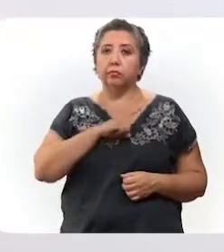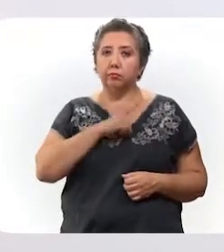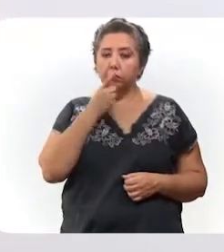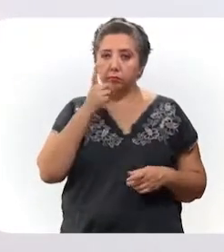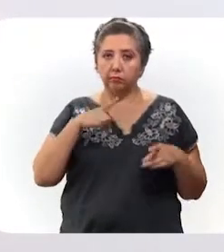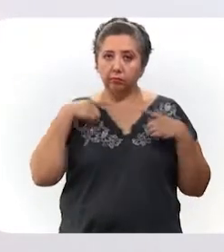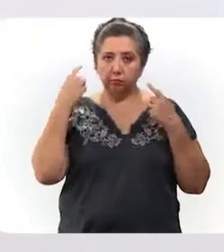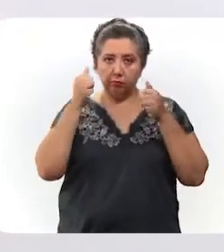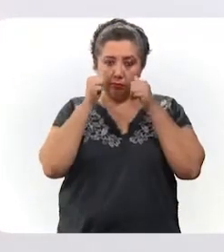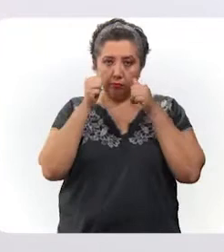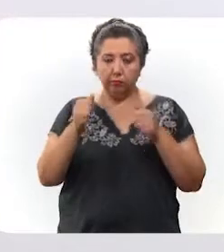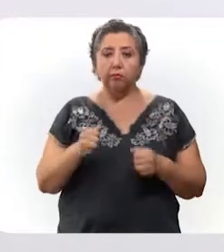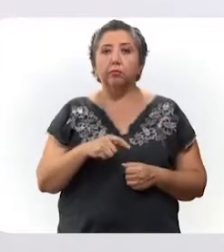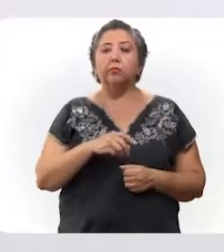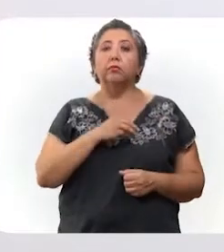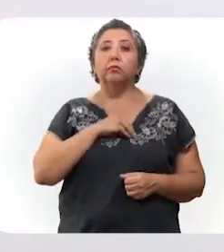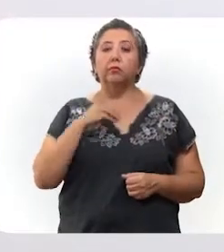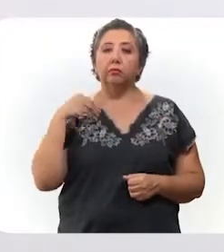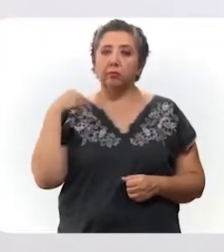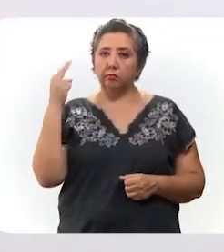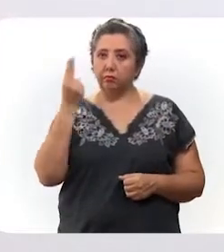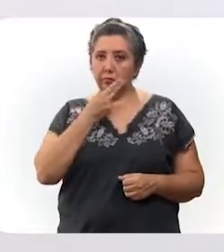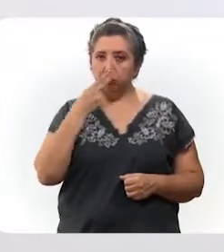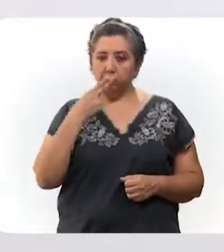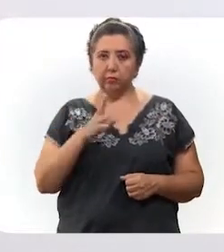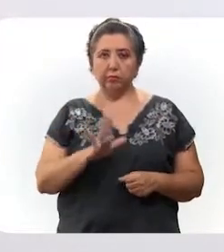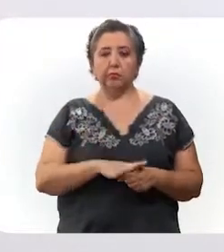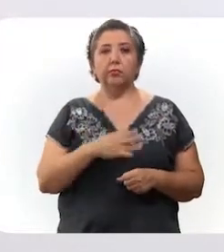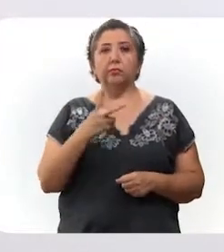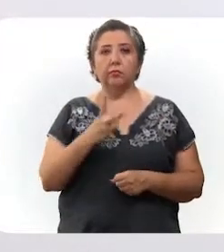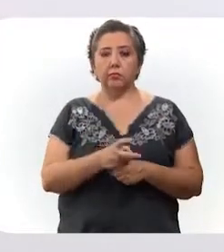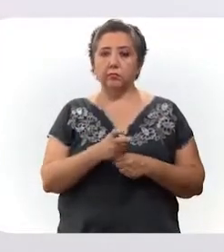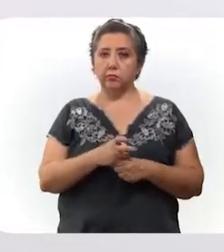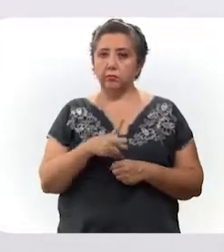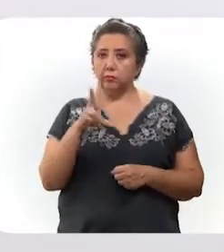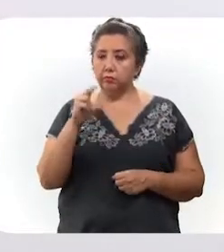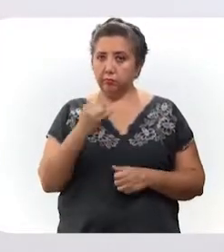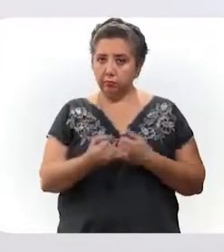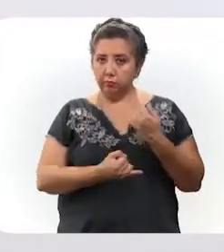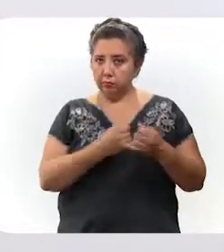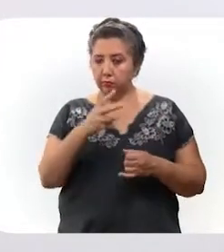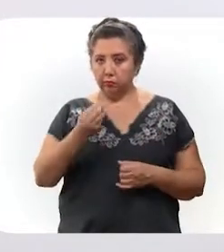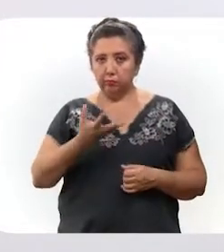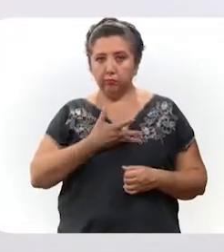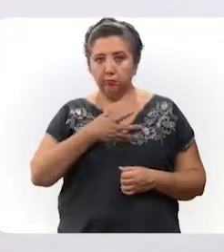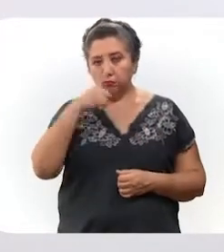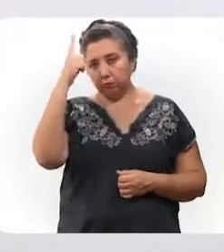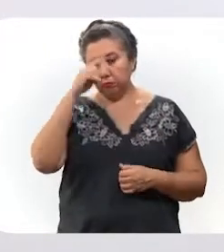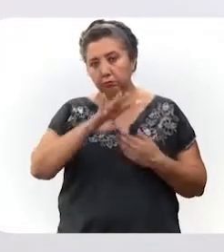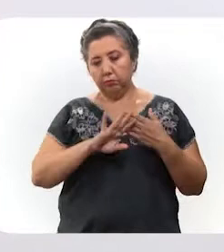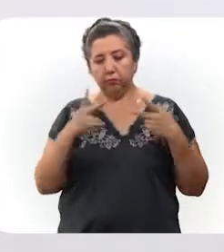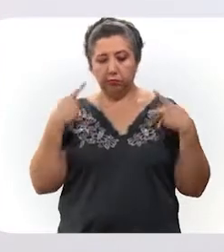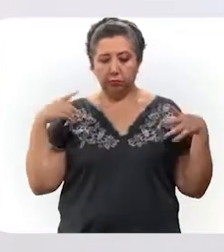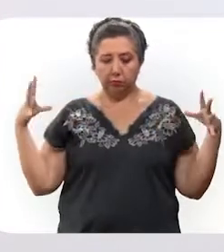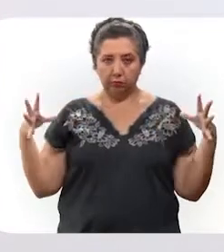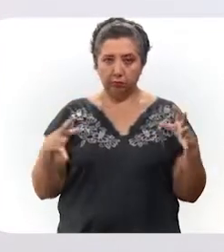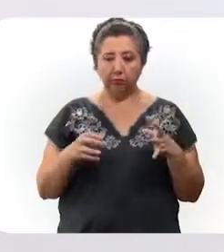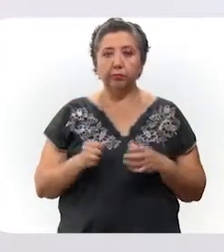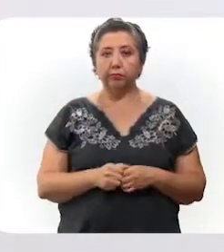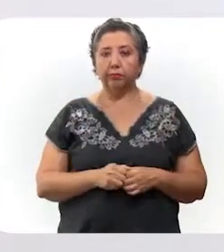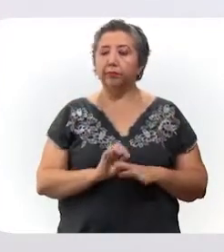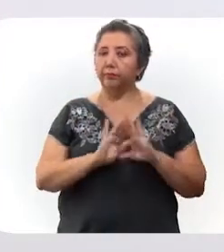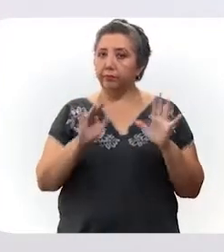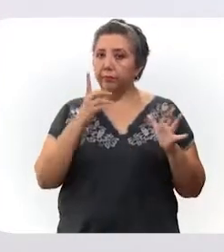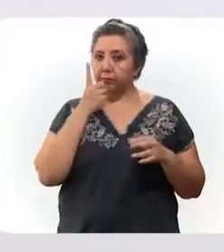atención a quienes cumplan estos requisitos, por lo que se invita a abstenerse de acudir si no se tienen, para evitar aglomeraciones. Como se ha